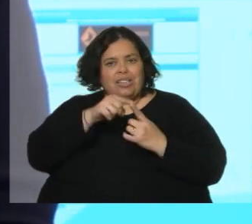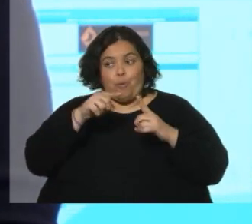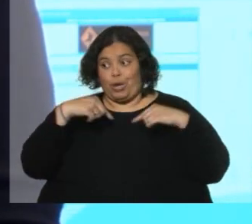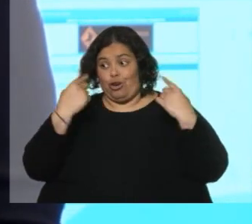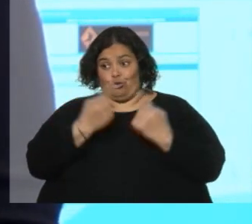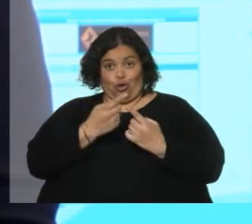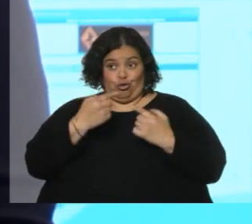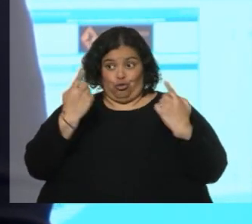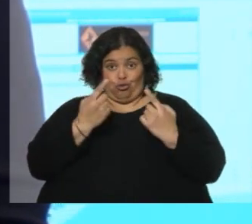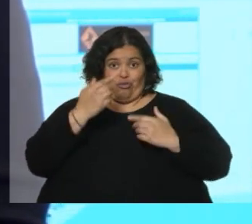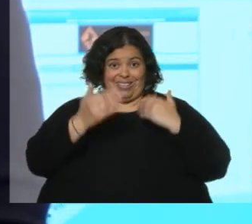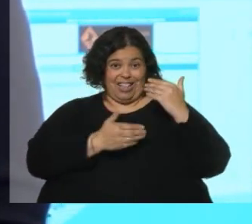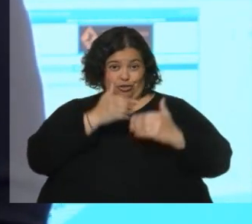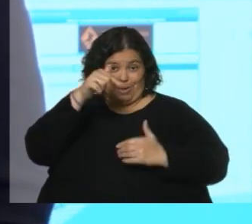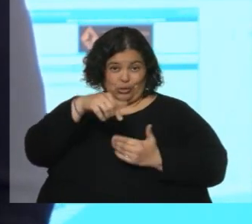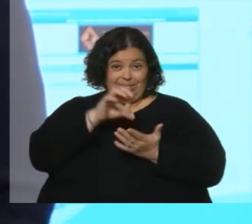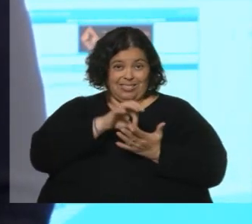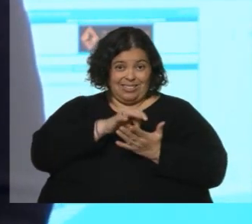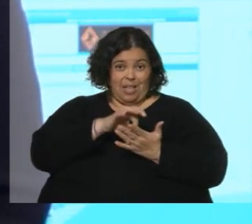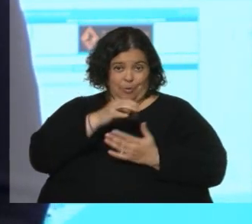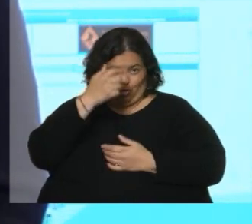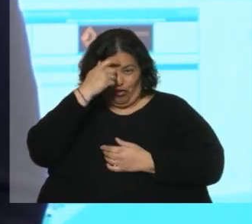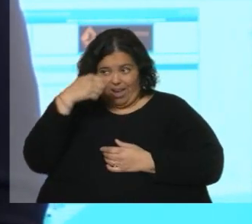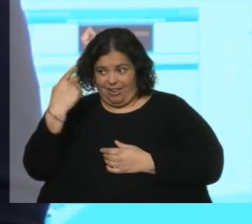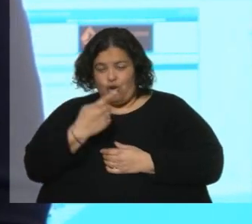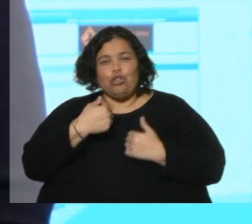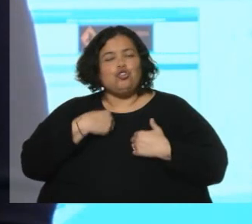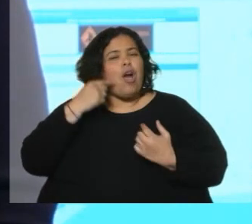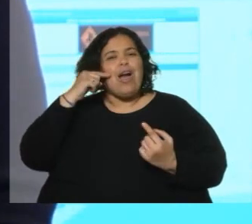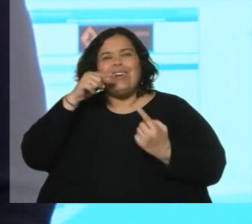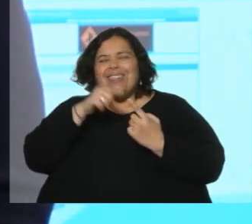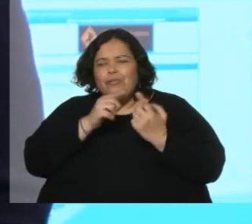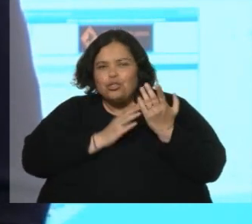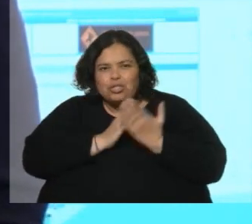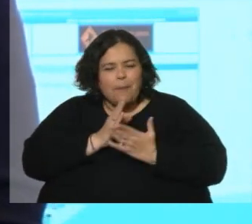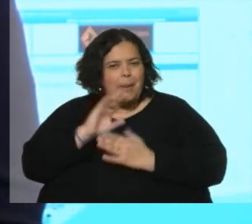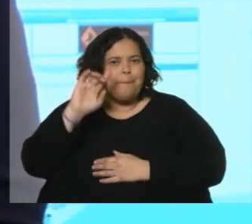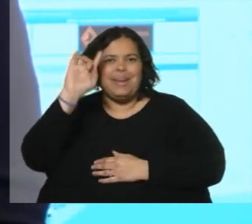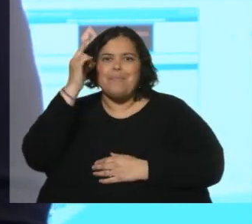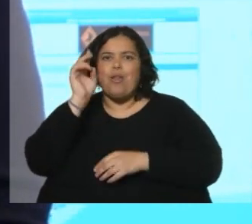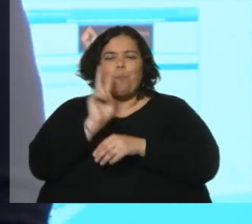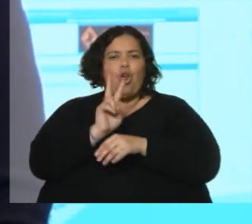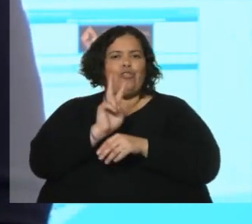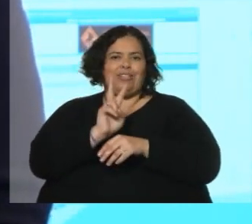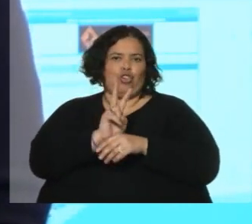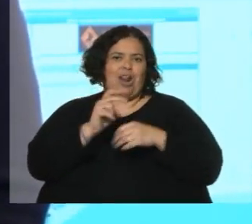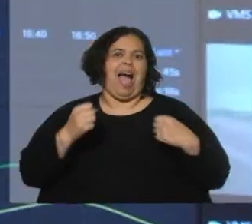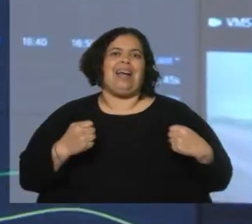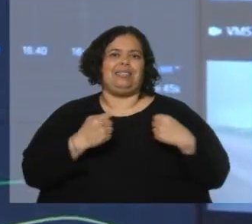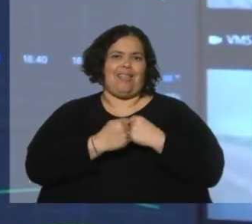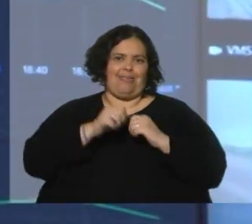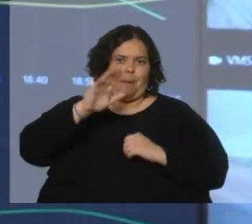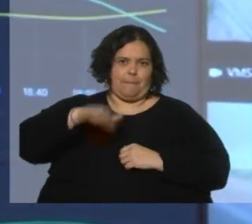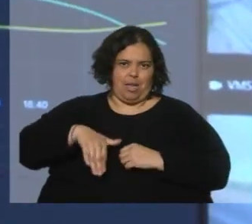que desarrollamos este sistema, el fin siempre fue la protección de los usuarios. Hay una relación directa entre la